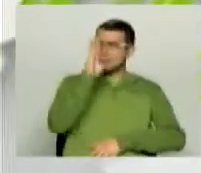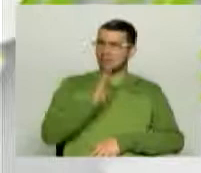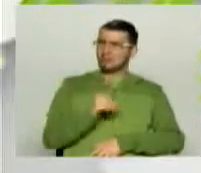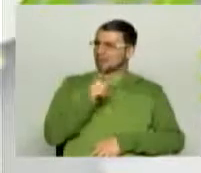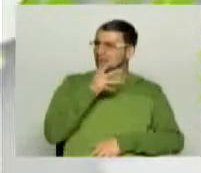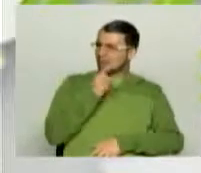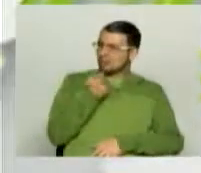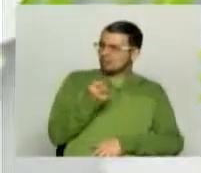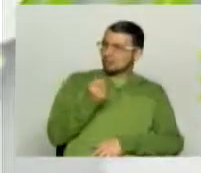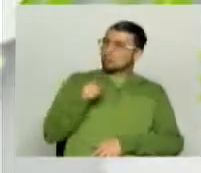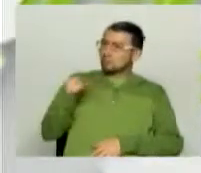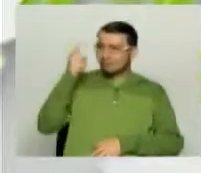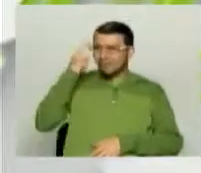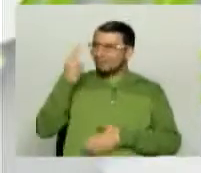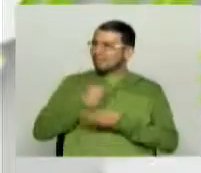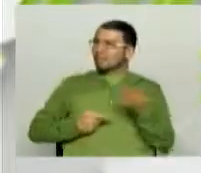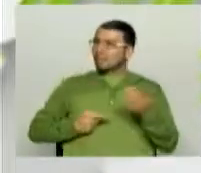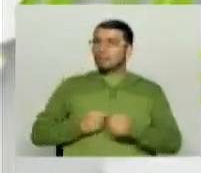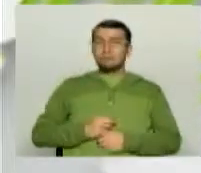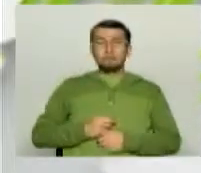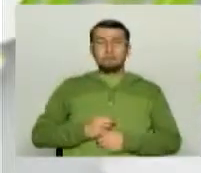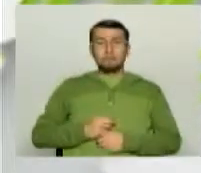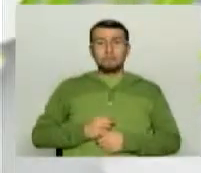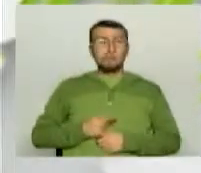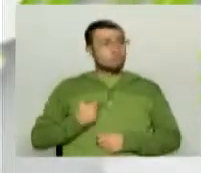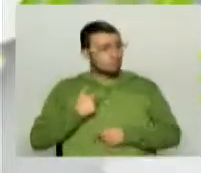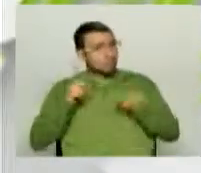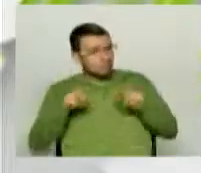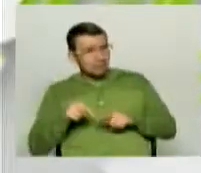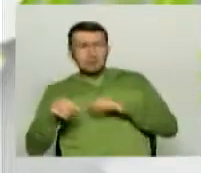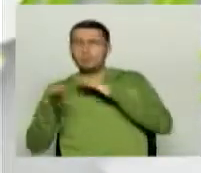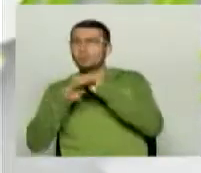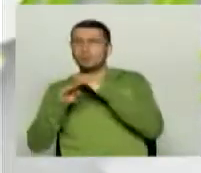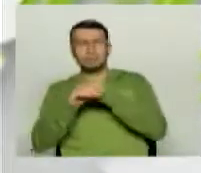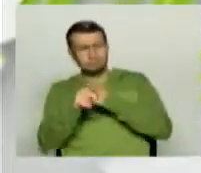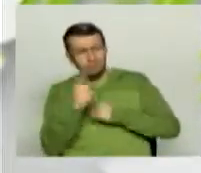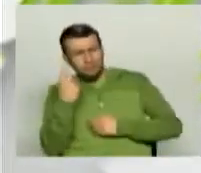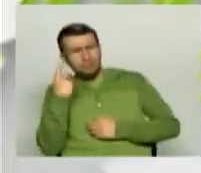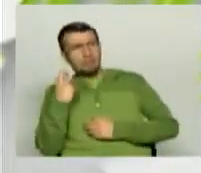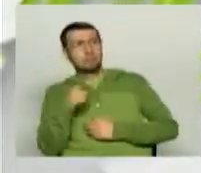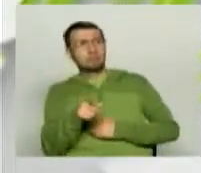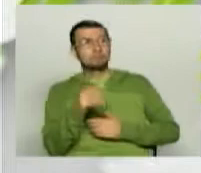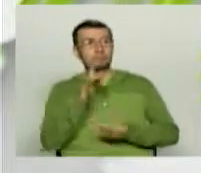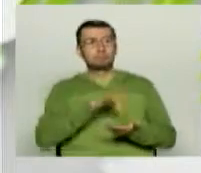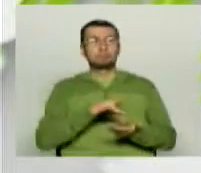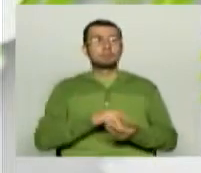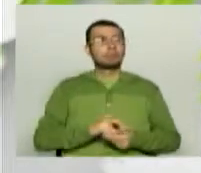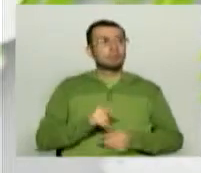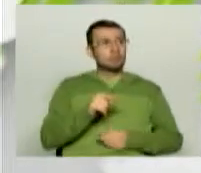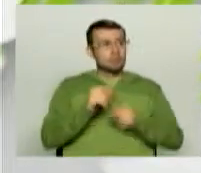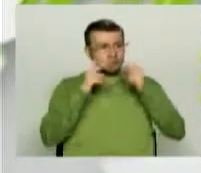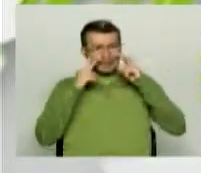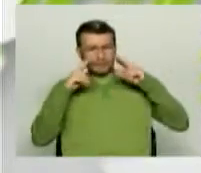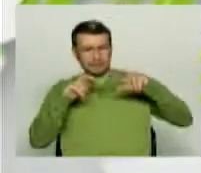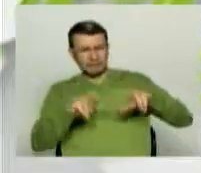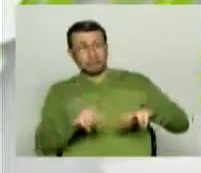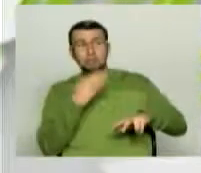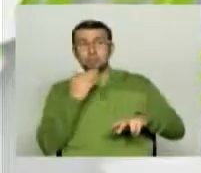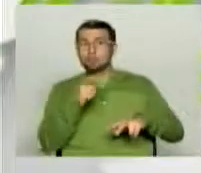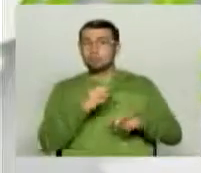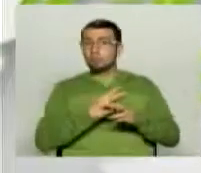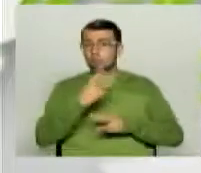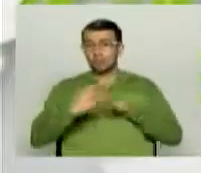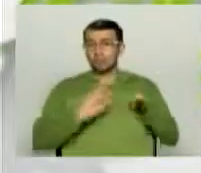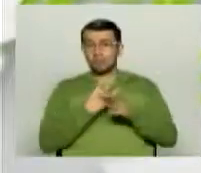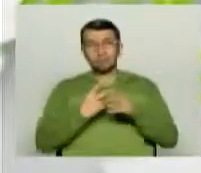¿cuál es ese concepto que usted tiene? Yo también pienso que quedaron en deuda porque la inauguración de un Mundial, de un